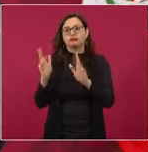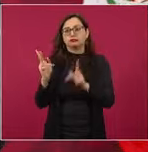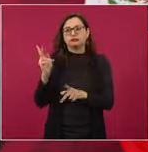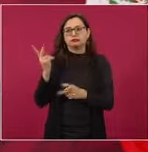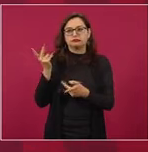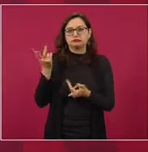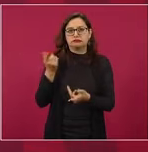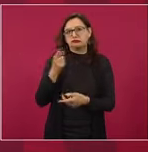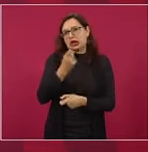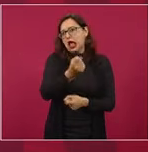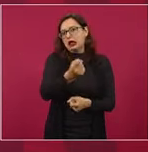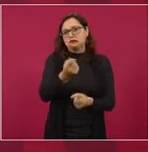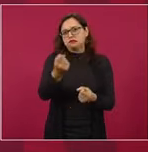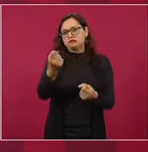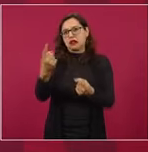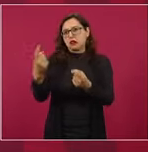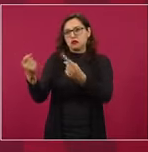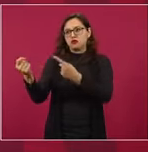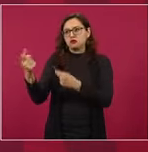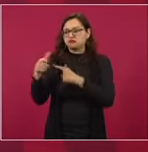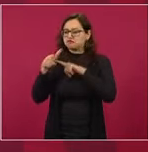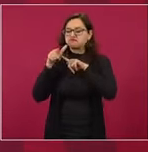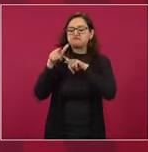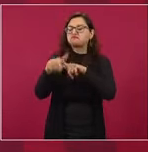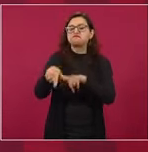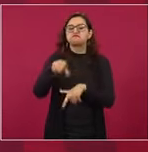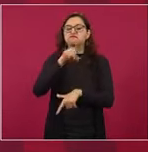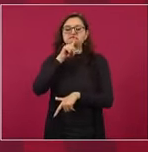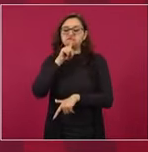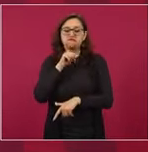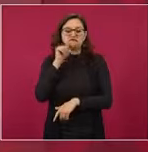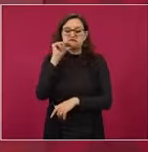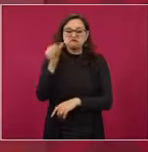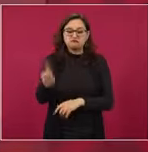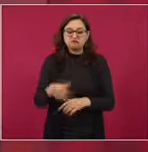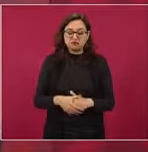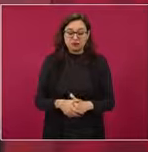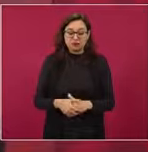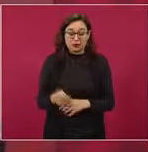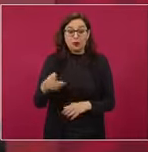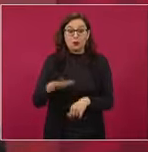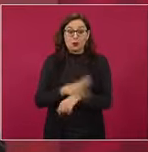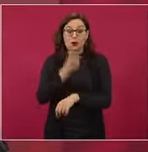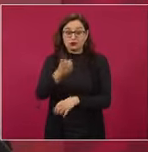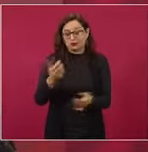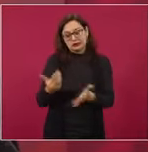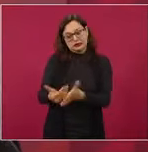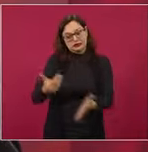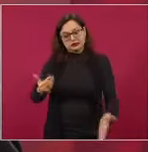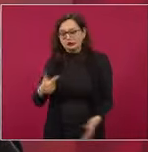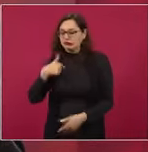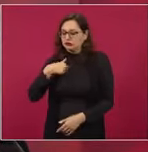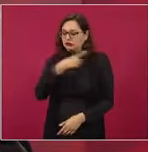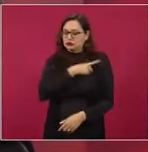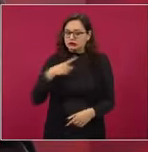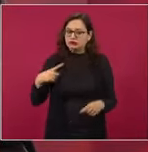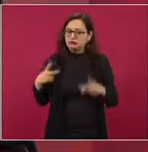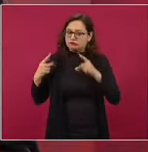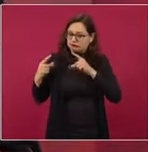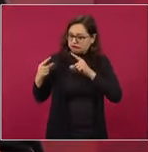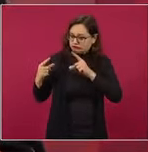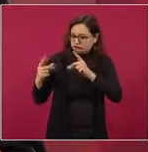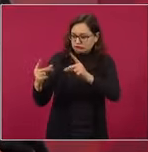fondo. Por eso aproveché a ir al hospital y me hicieron